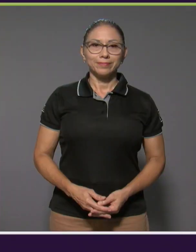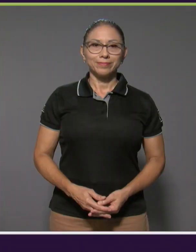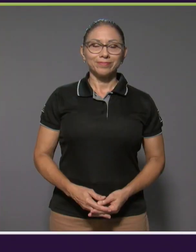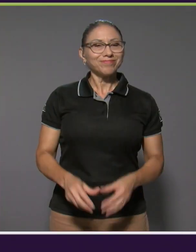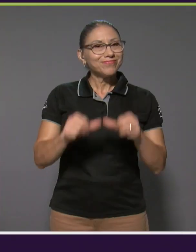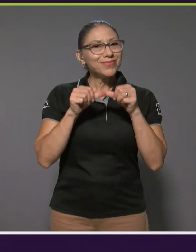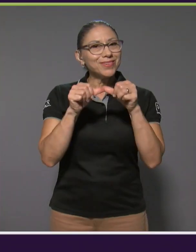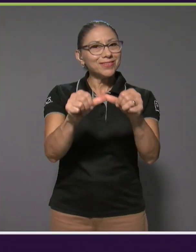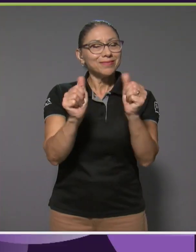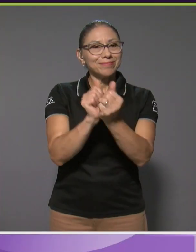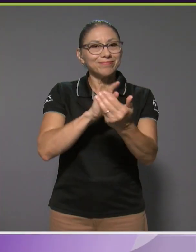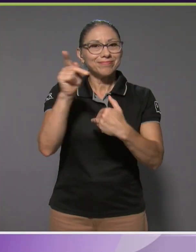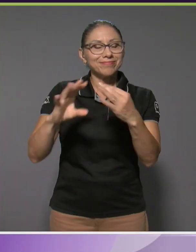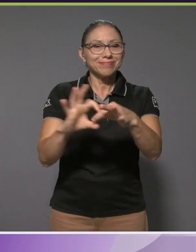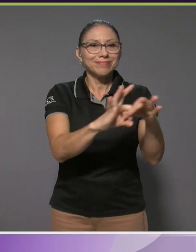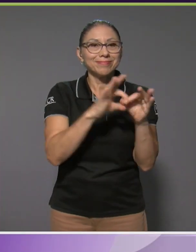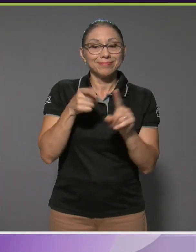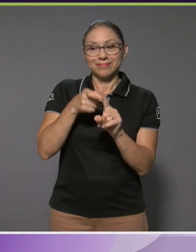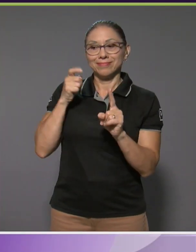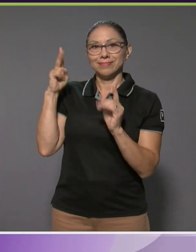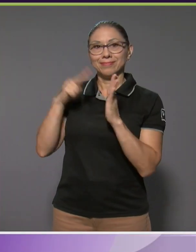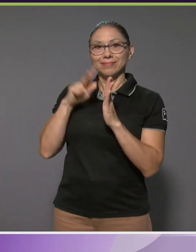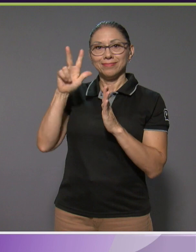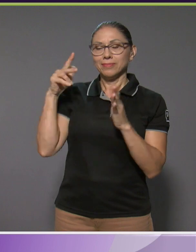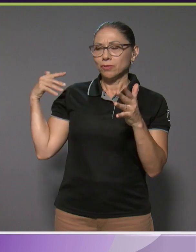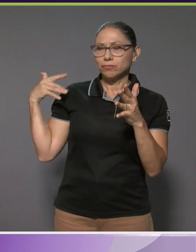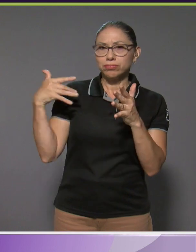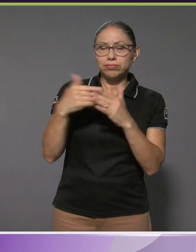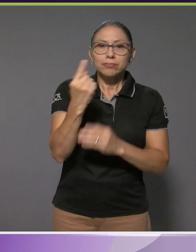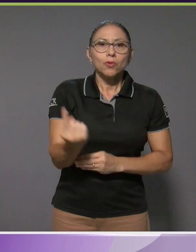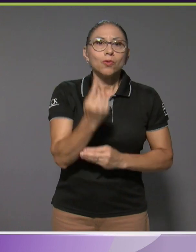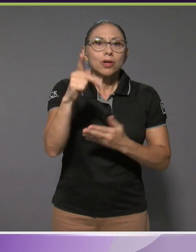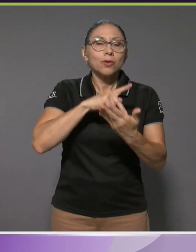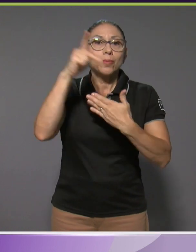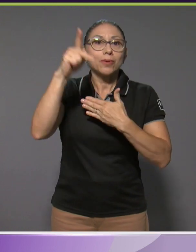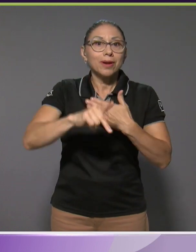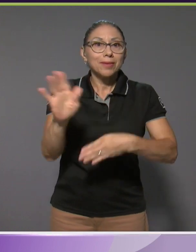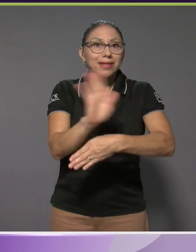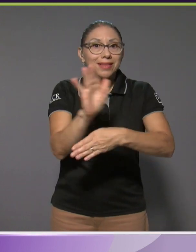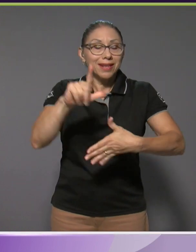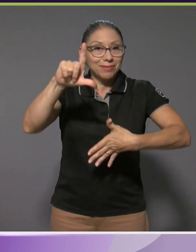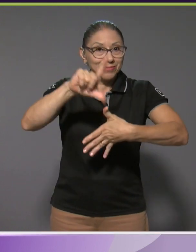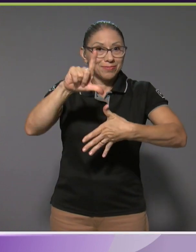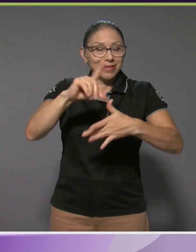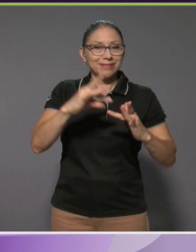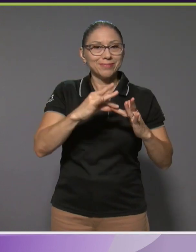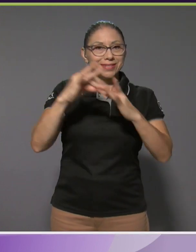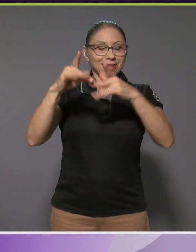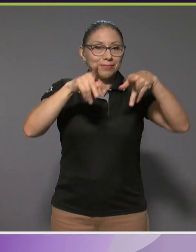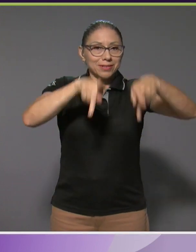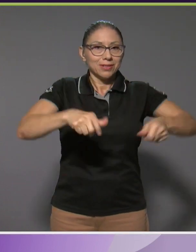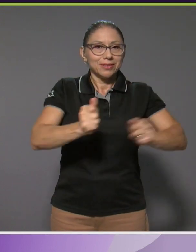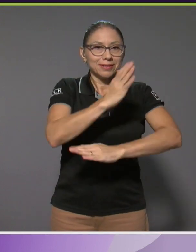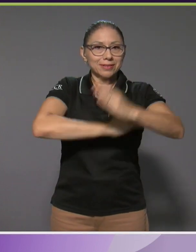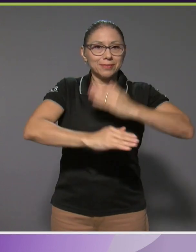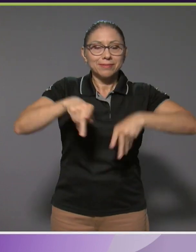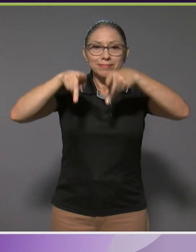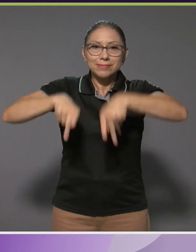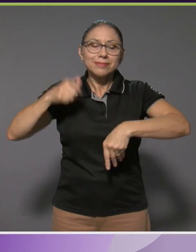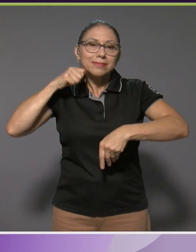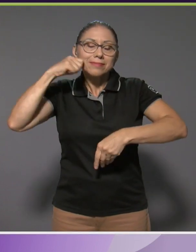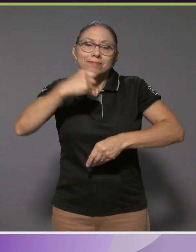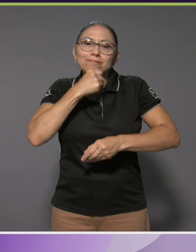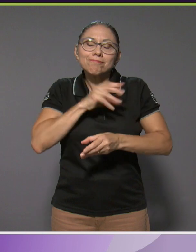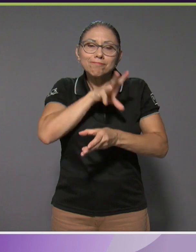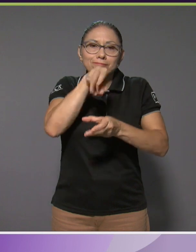Estamos de vuelta en Nexo de 2003, el único programa de tele en la región especializado en la inclusión de las personas con discapacidad y las